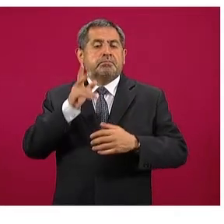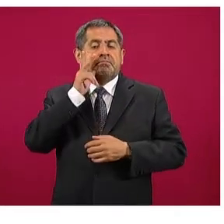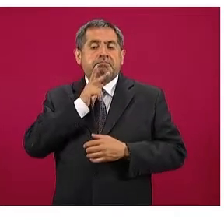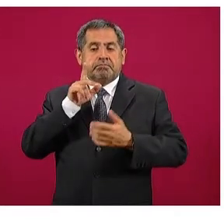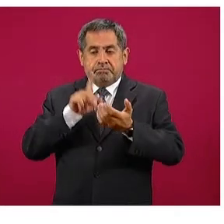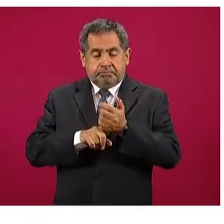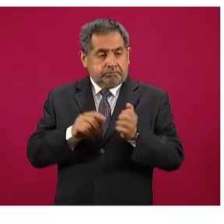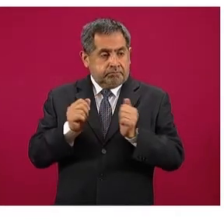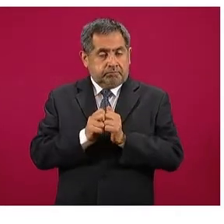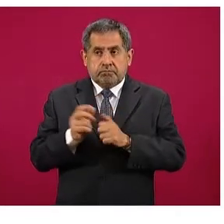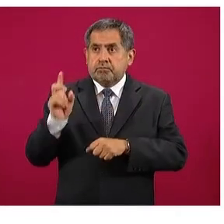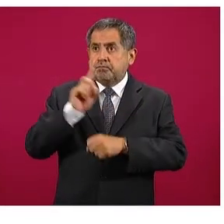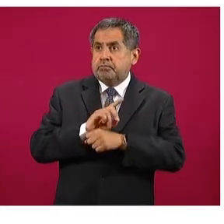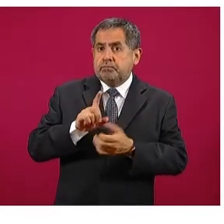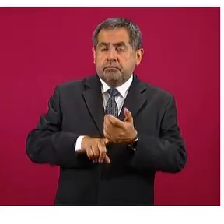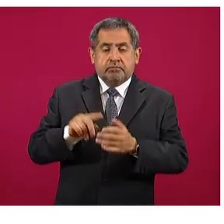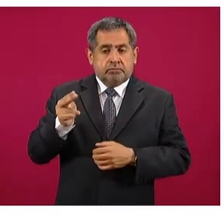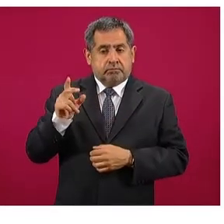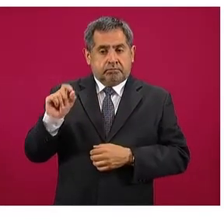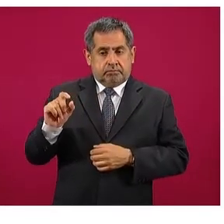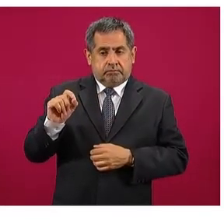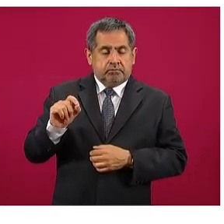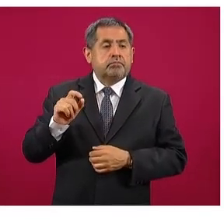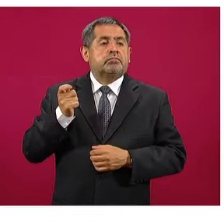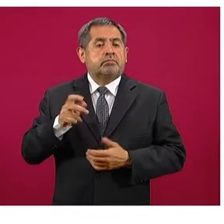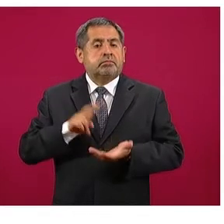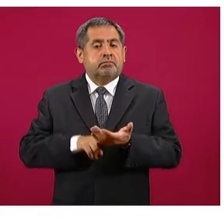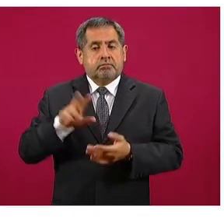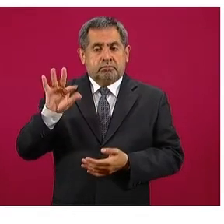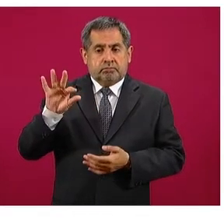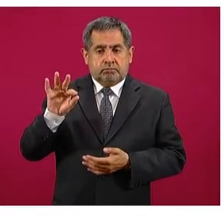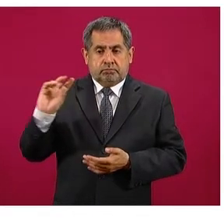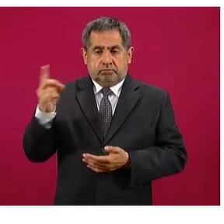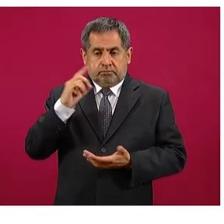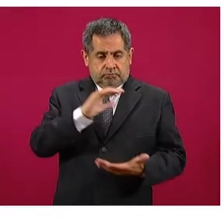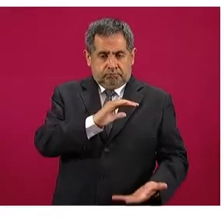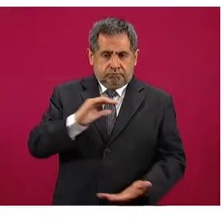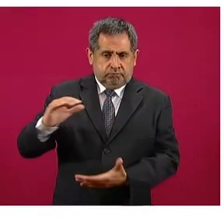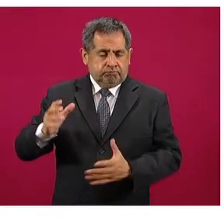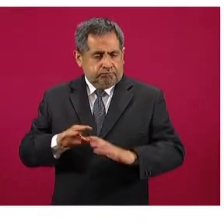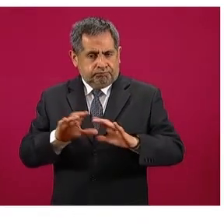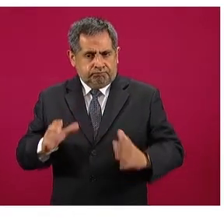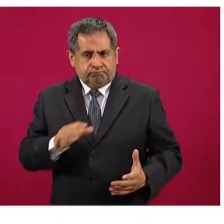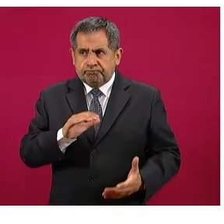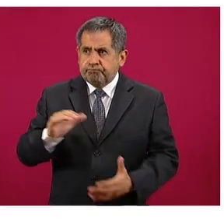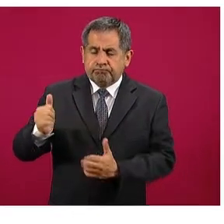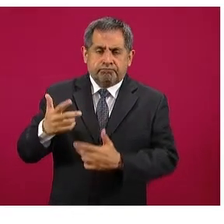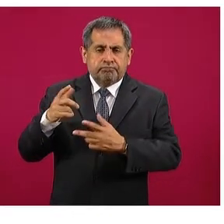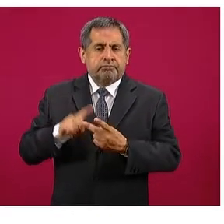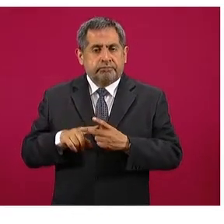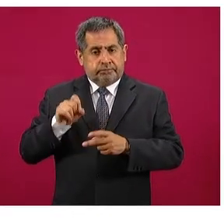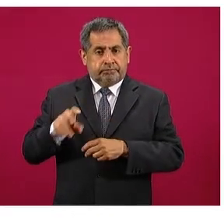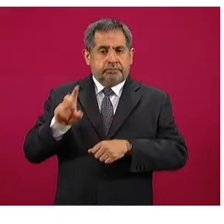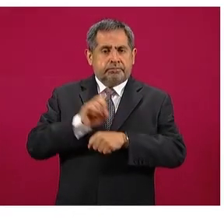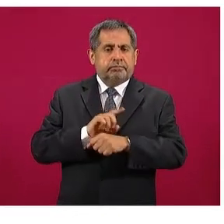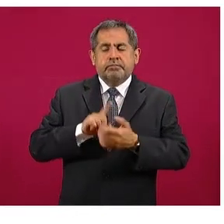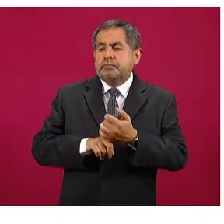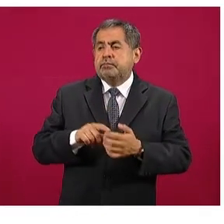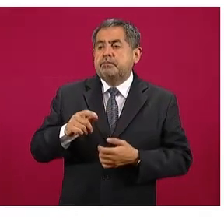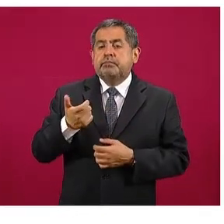corte el día 20 de noviembre, 40 dólares. Ese mismo día 18.89,